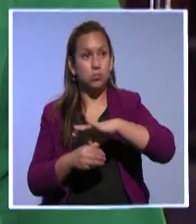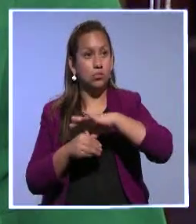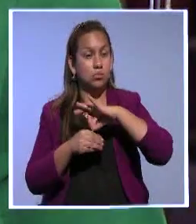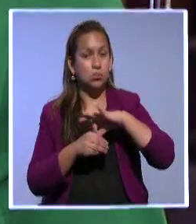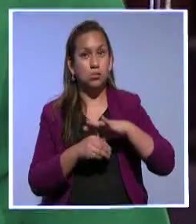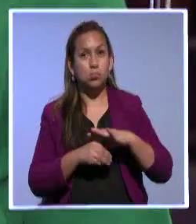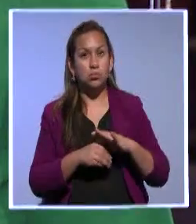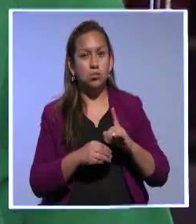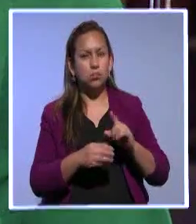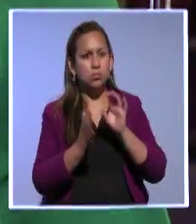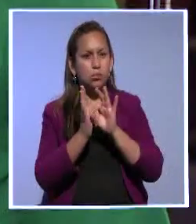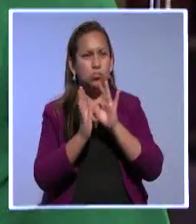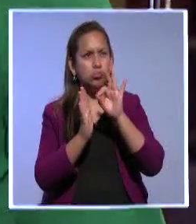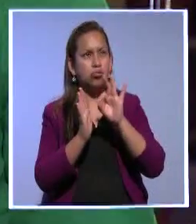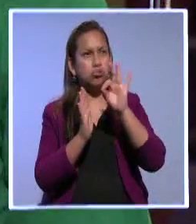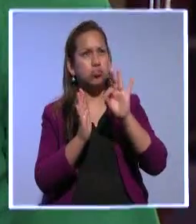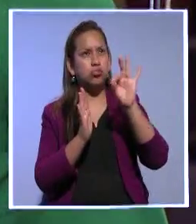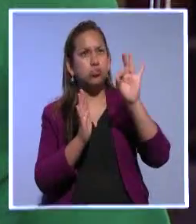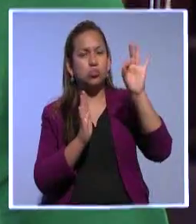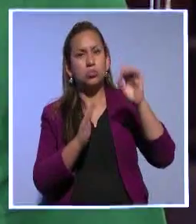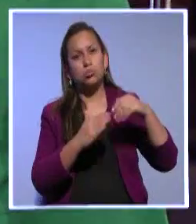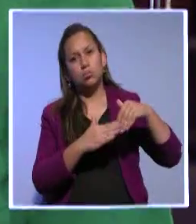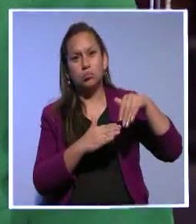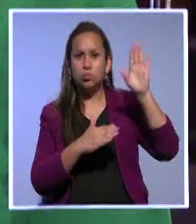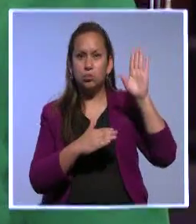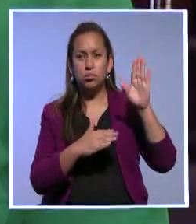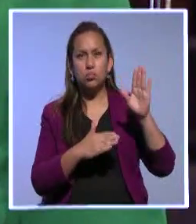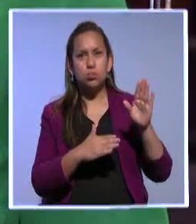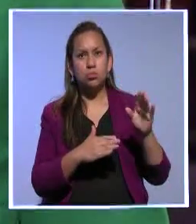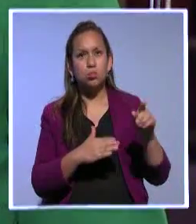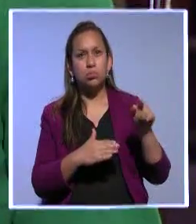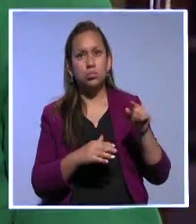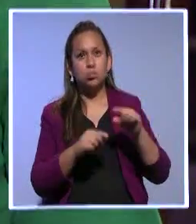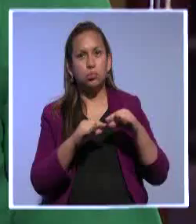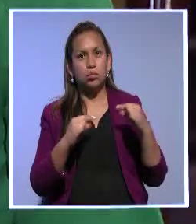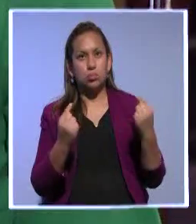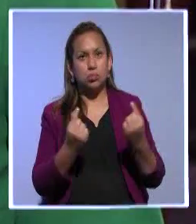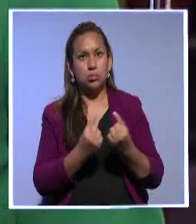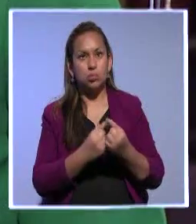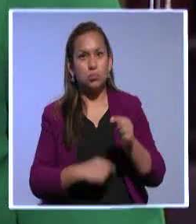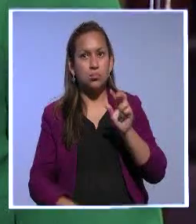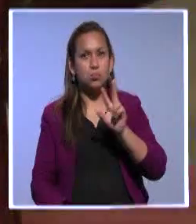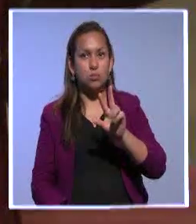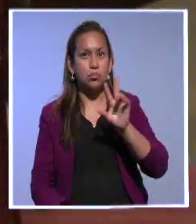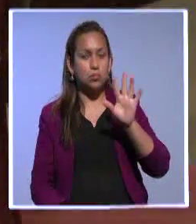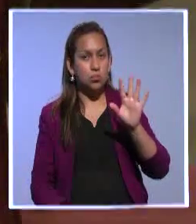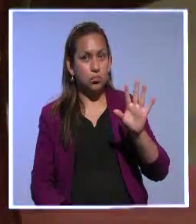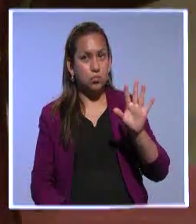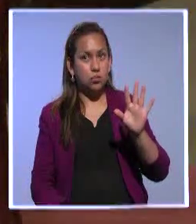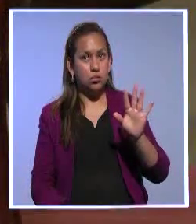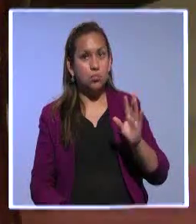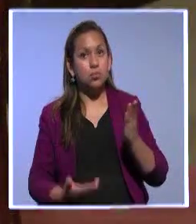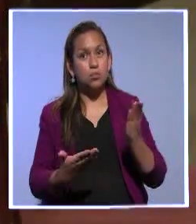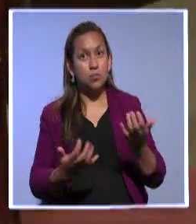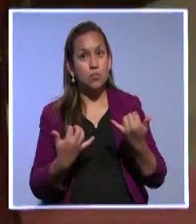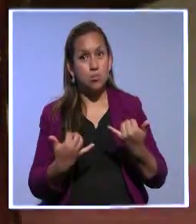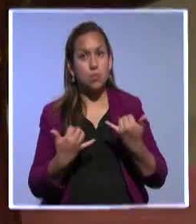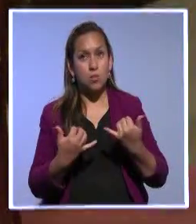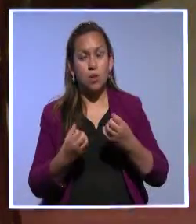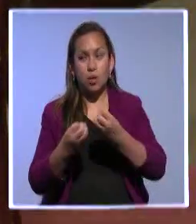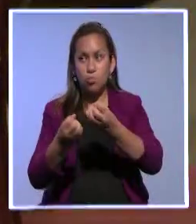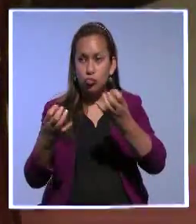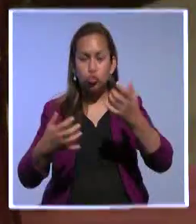reflejaron o dieron una amplia mayoría, en este caso, al movimiento de gobierno. Ha habido actores